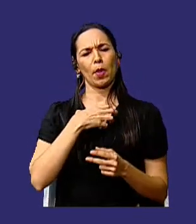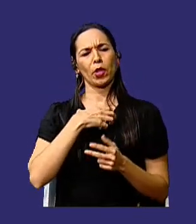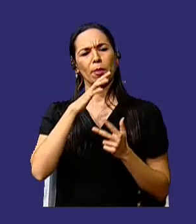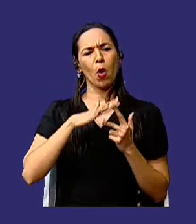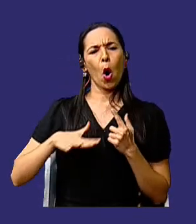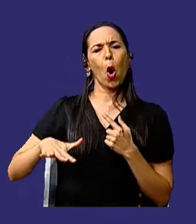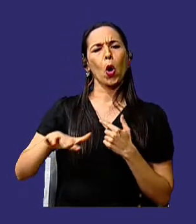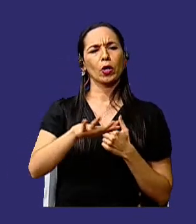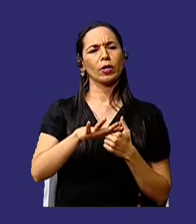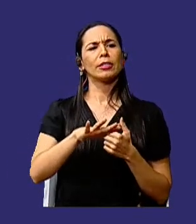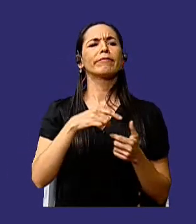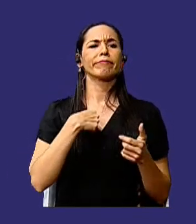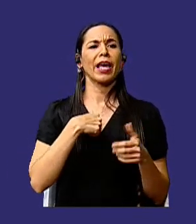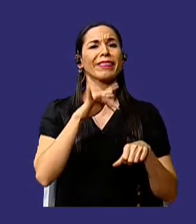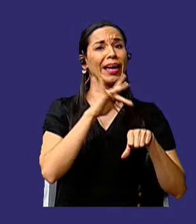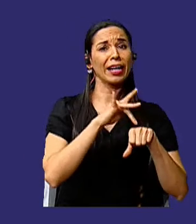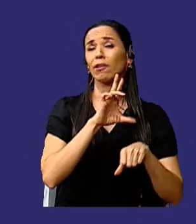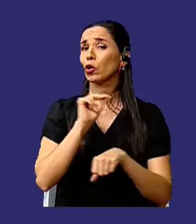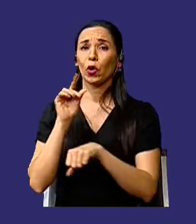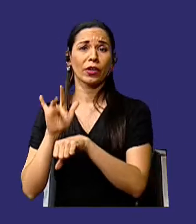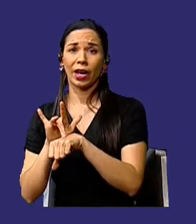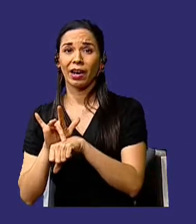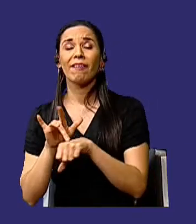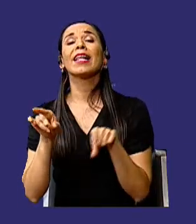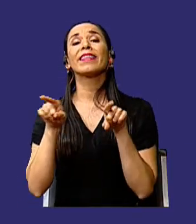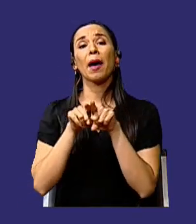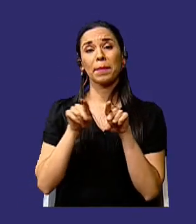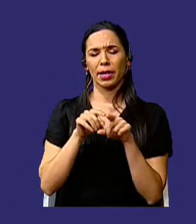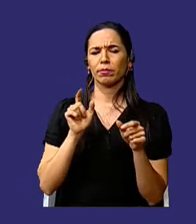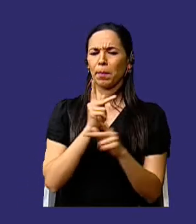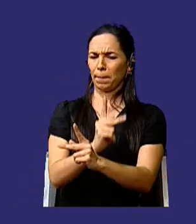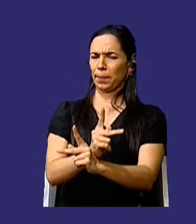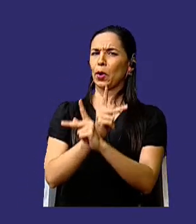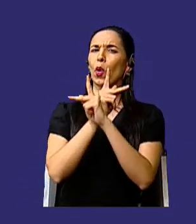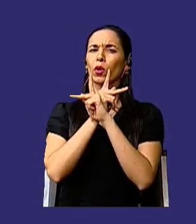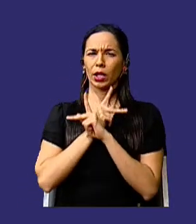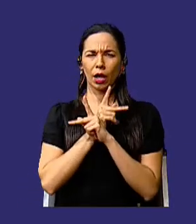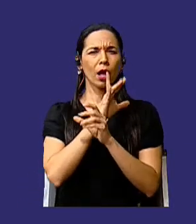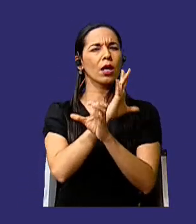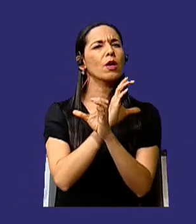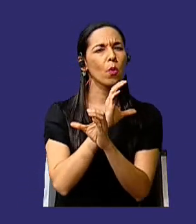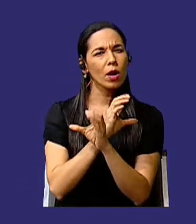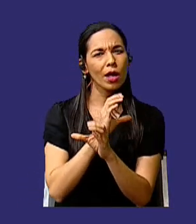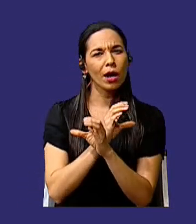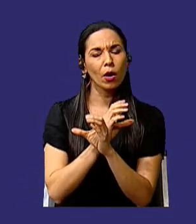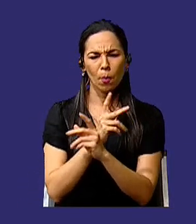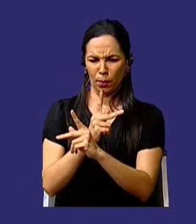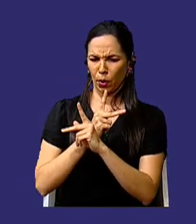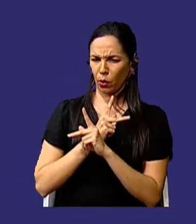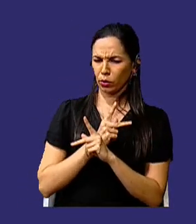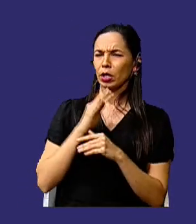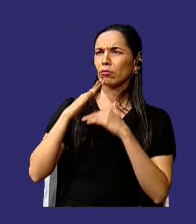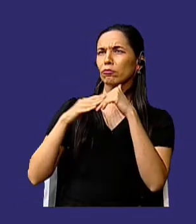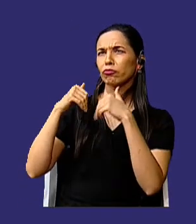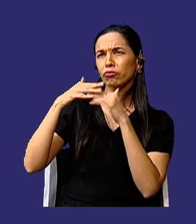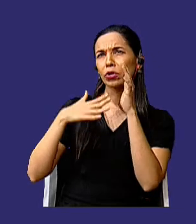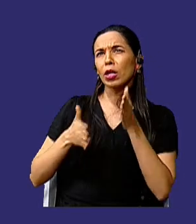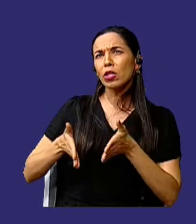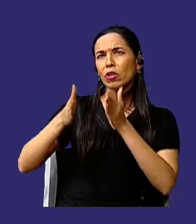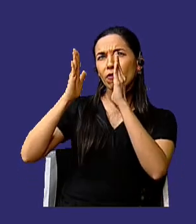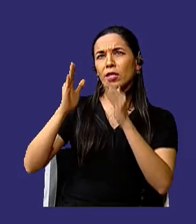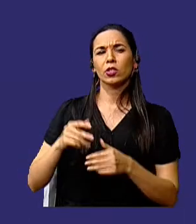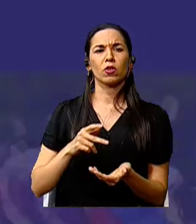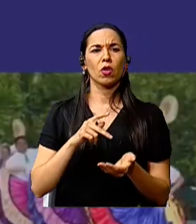tangible e intangible y después debemos de protegerlo y cuidarlo, proteger los edificios, las